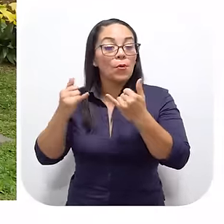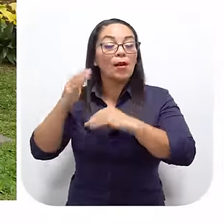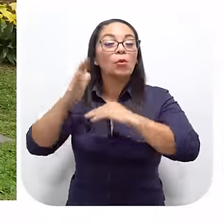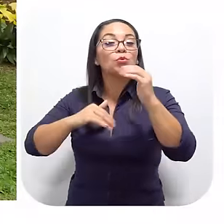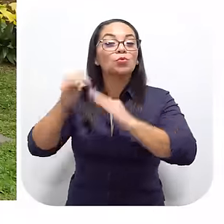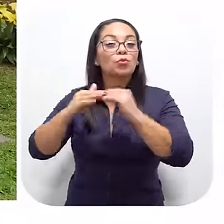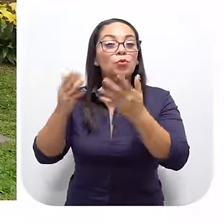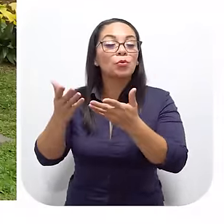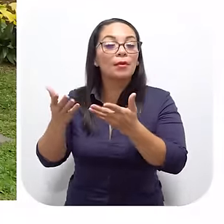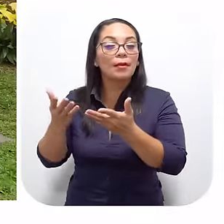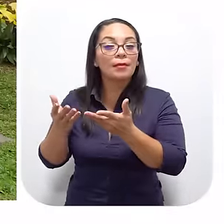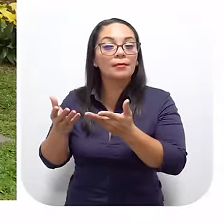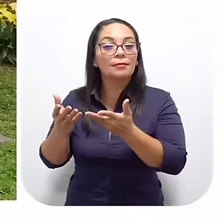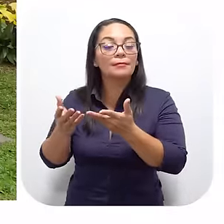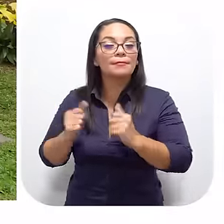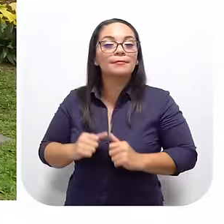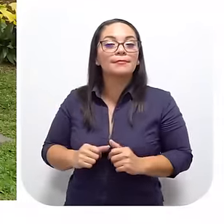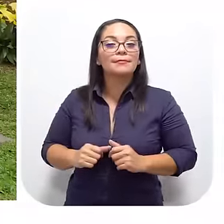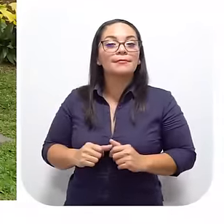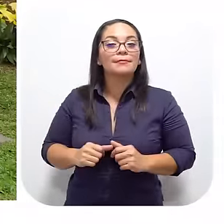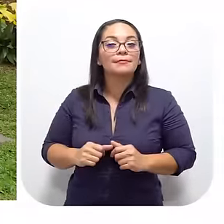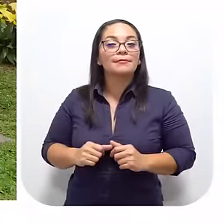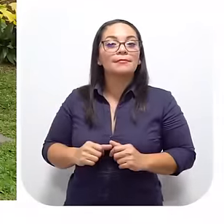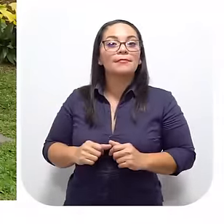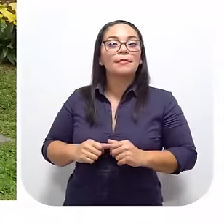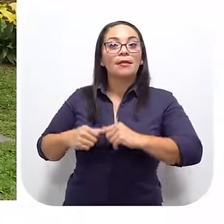Y ahora estamos Con la construcción De los